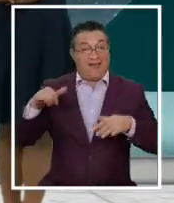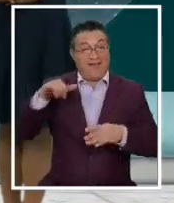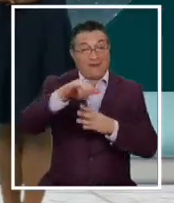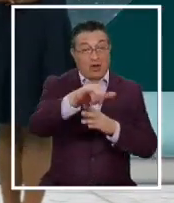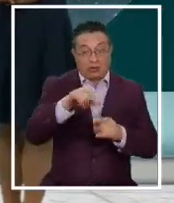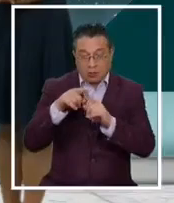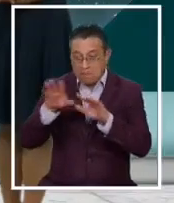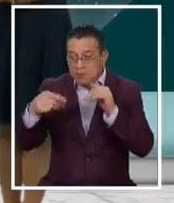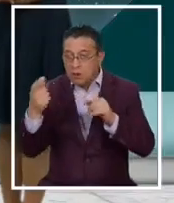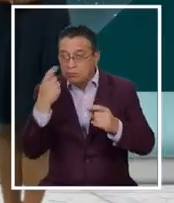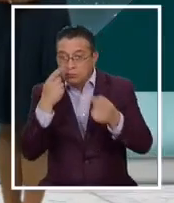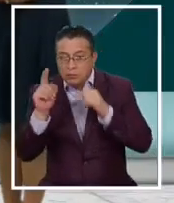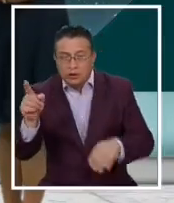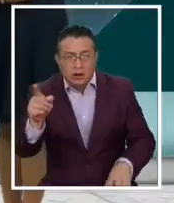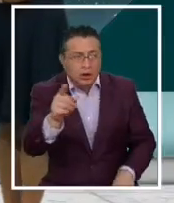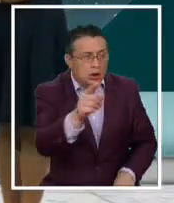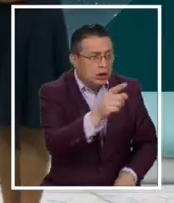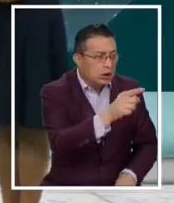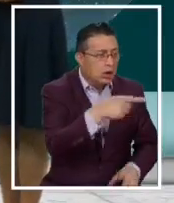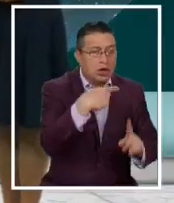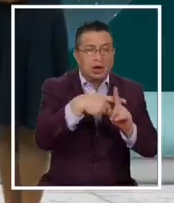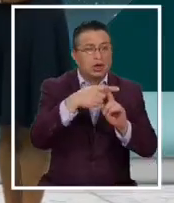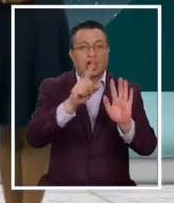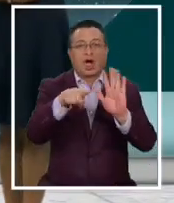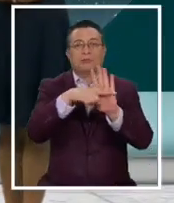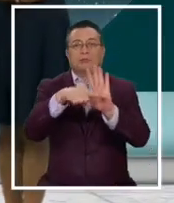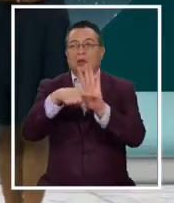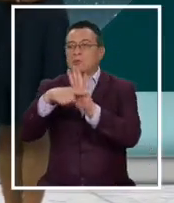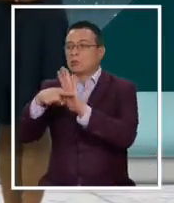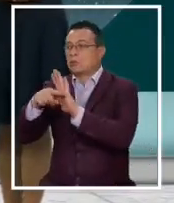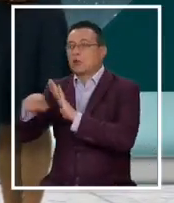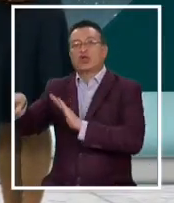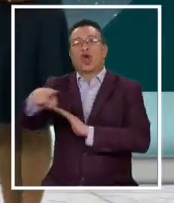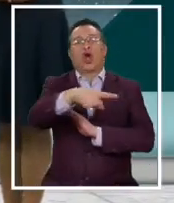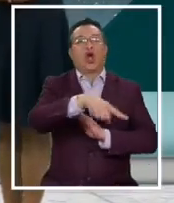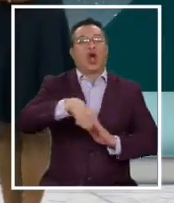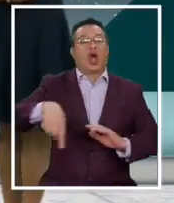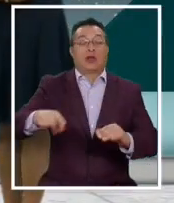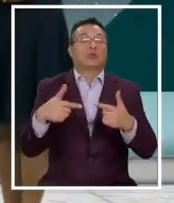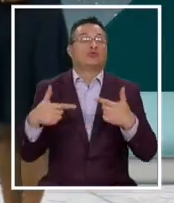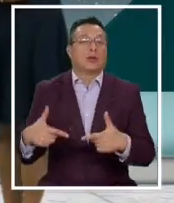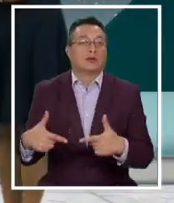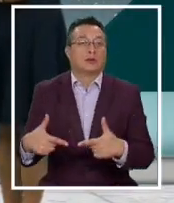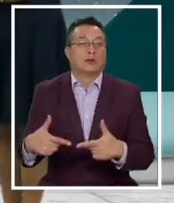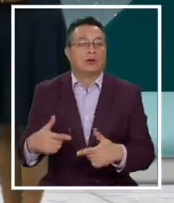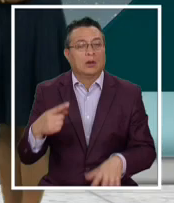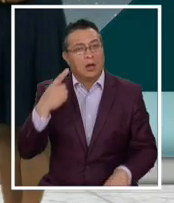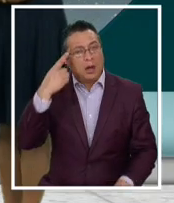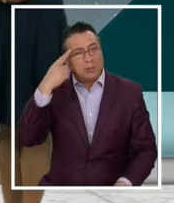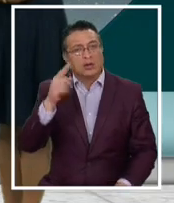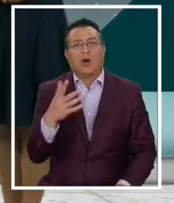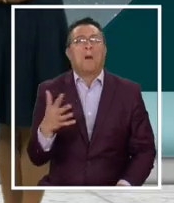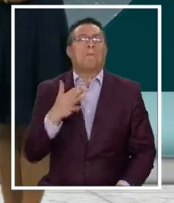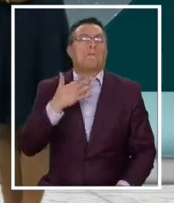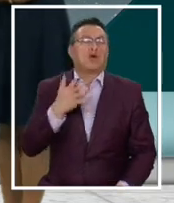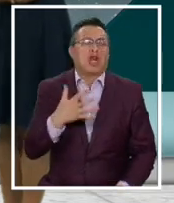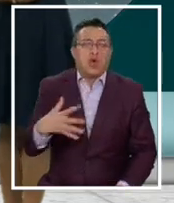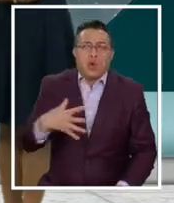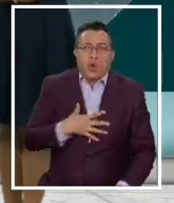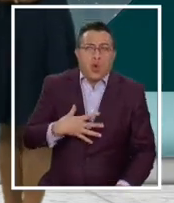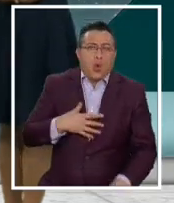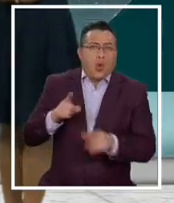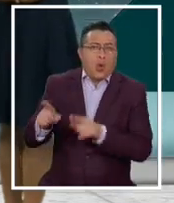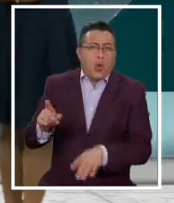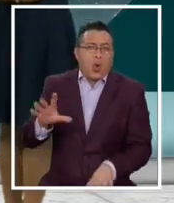afortunadamente también nadie más arrojó positivo tras el PCR. Pero, ¿por qué se le teme tanto a esta